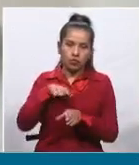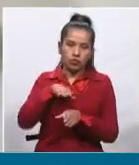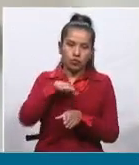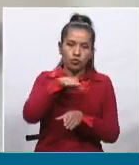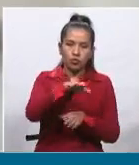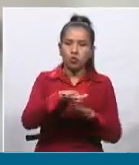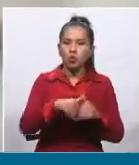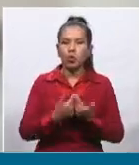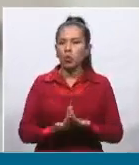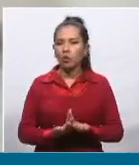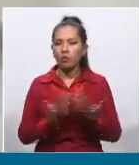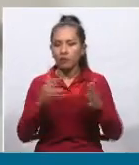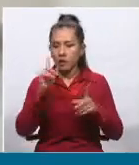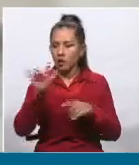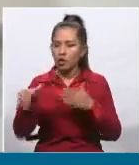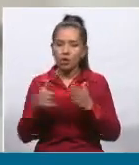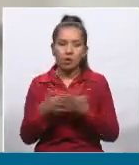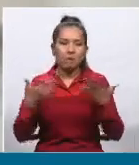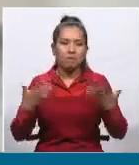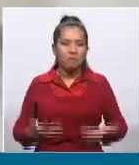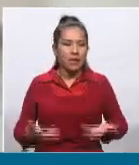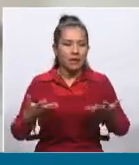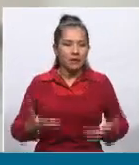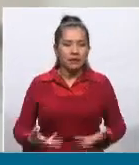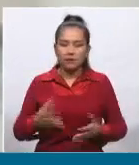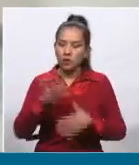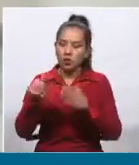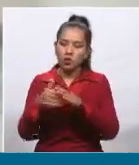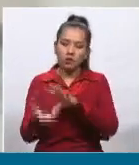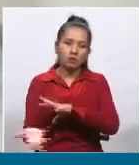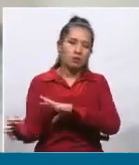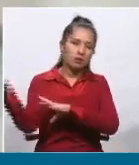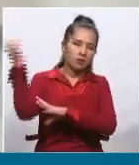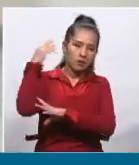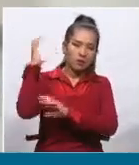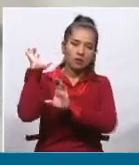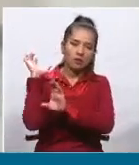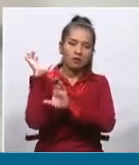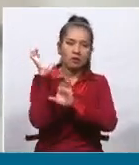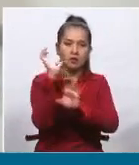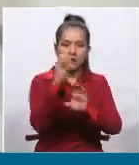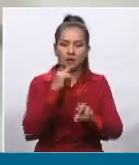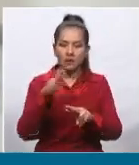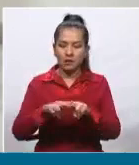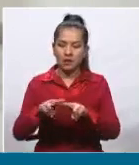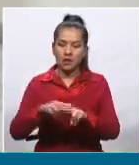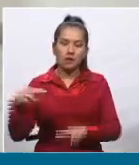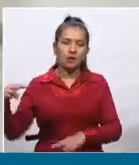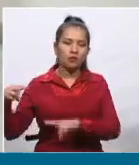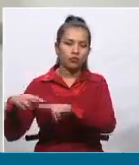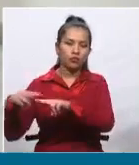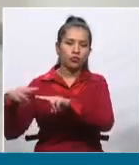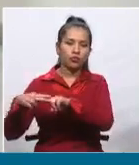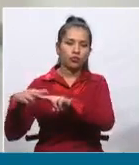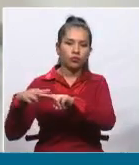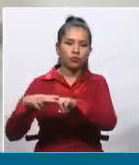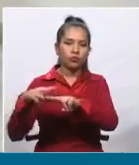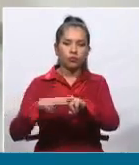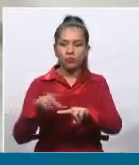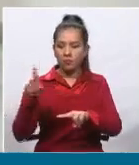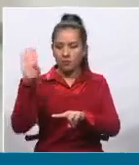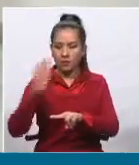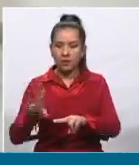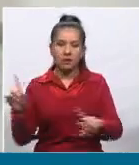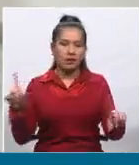el nivel de carga que se va a tener desde Brasil, por supuesto, hasta el Perú?